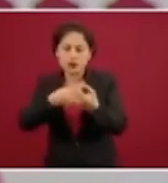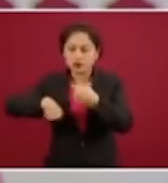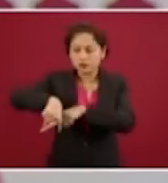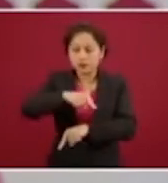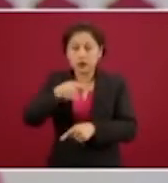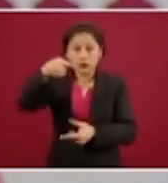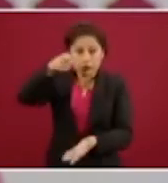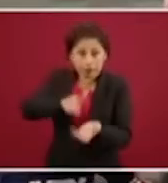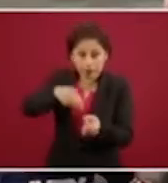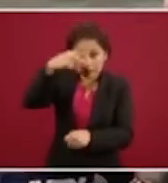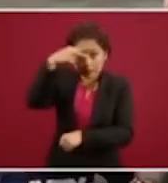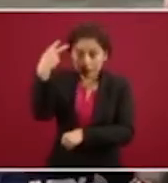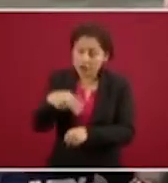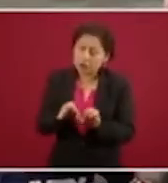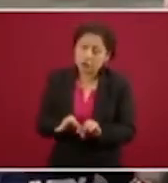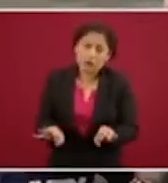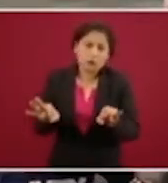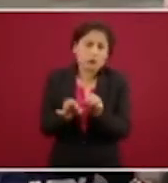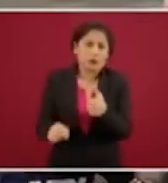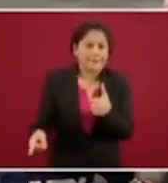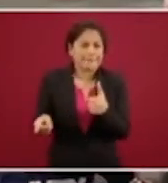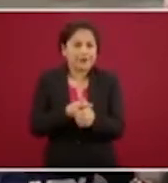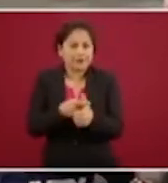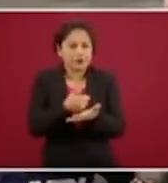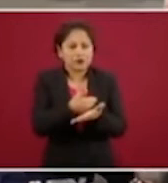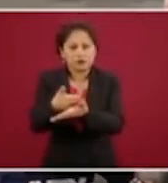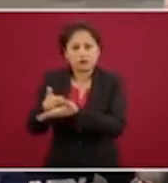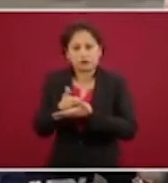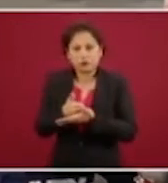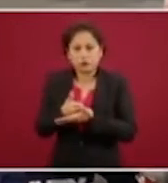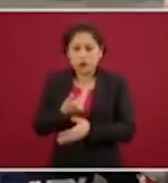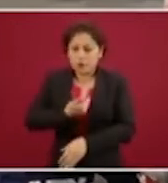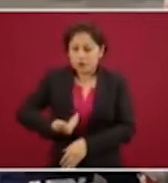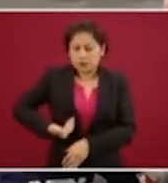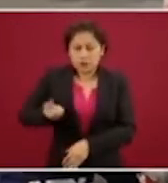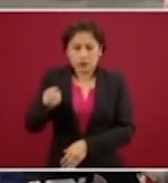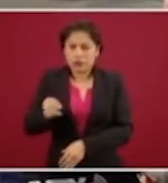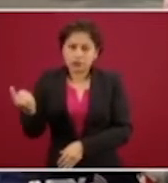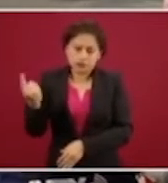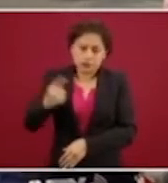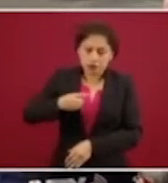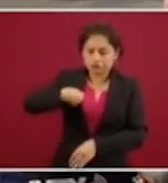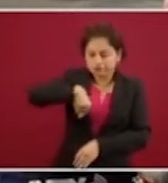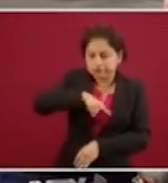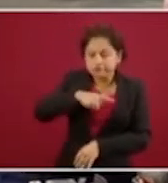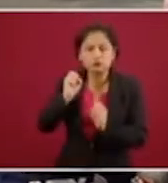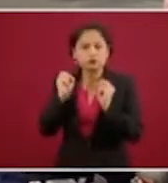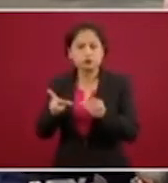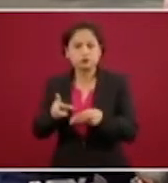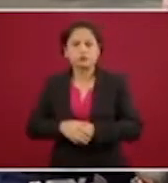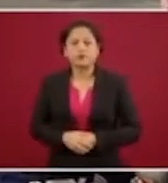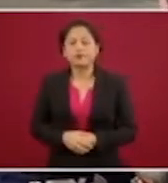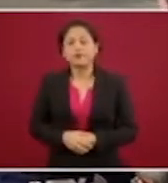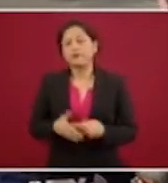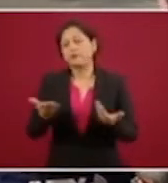nosotros los mexicanos, esa fue la instrucción que nos dio el presidente. Entonces, nosotros les decimos qué